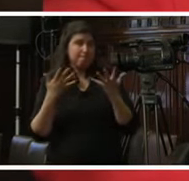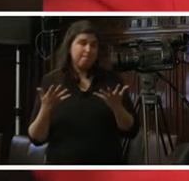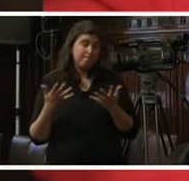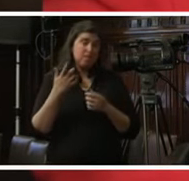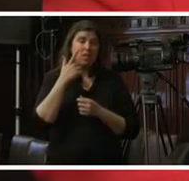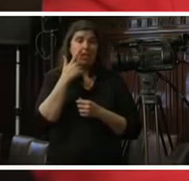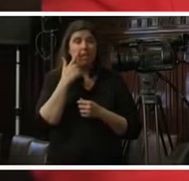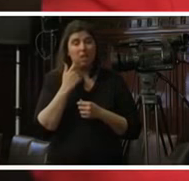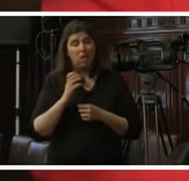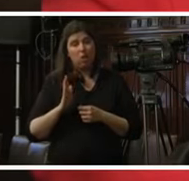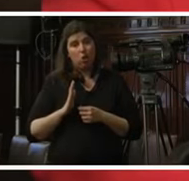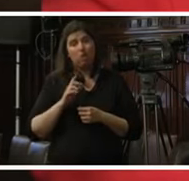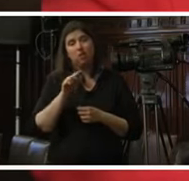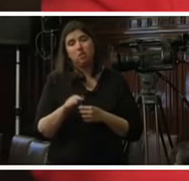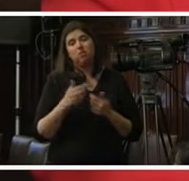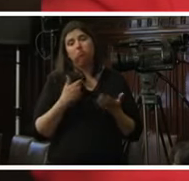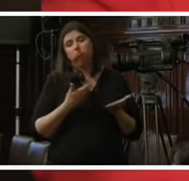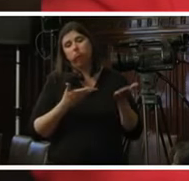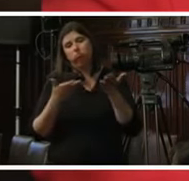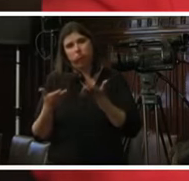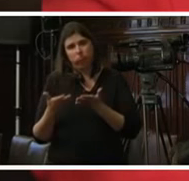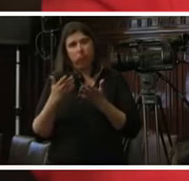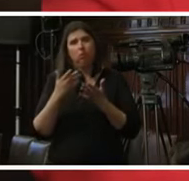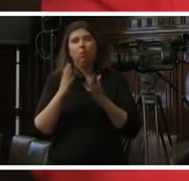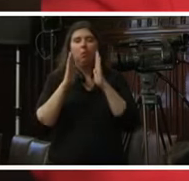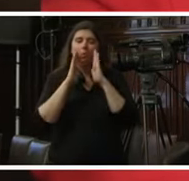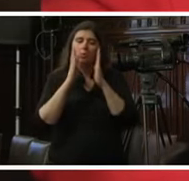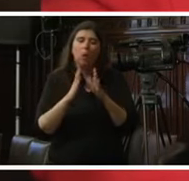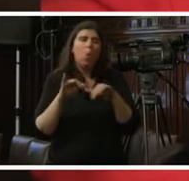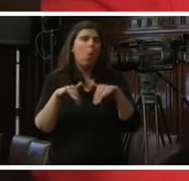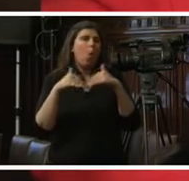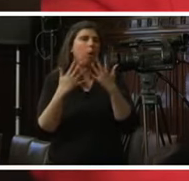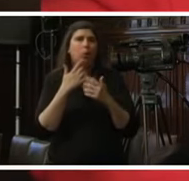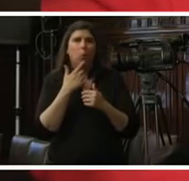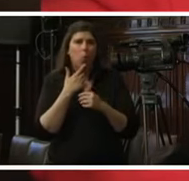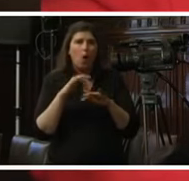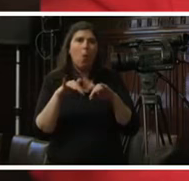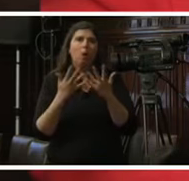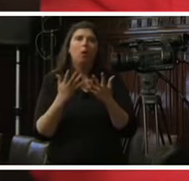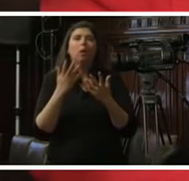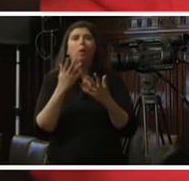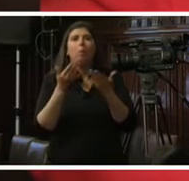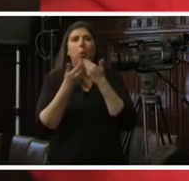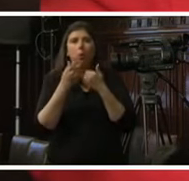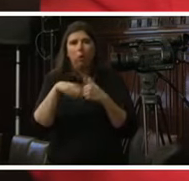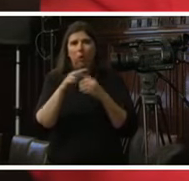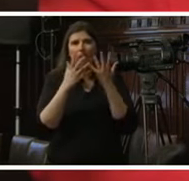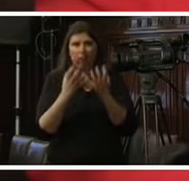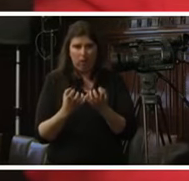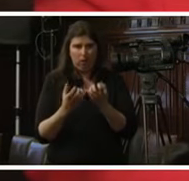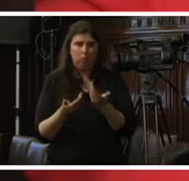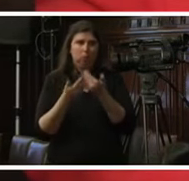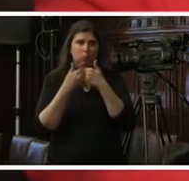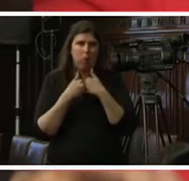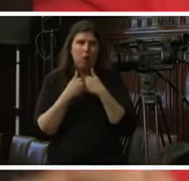comisionados quedamos a vuestra disposición para atender cualquier inquietud que ustedes quieran formularnos muchas gracias por habernos